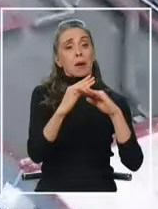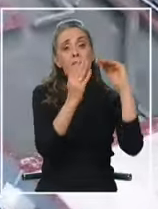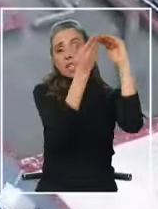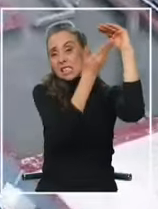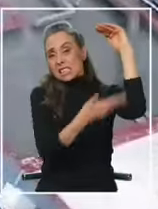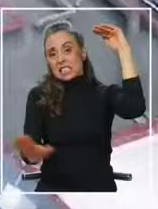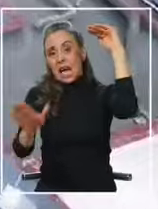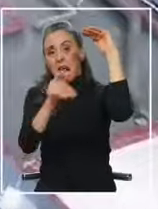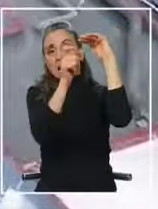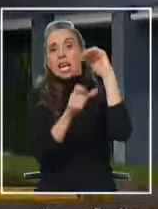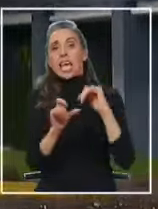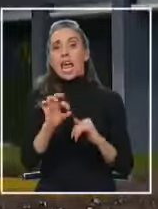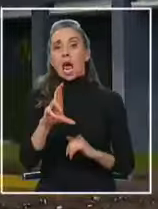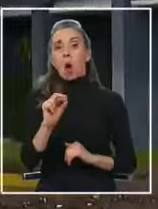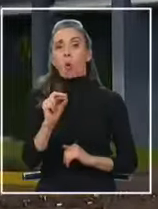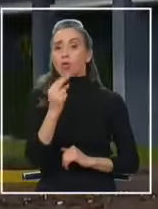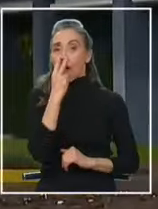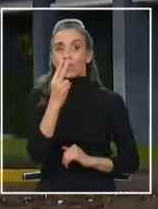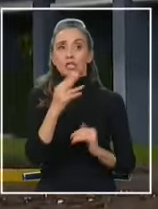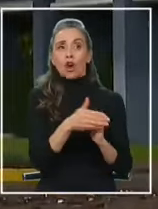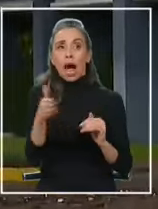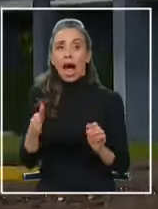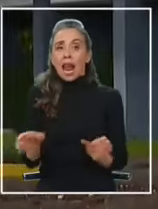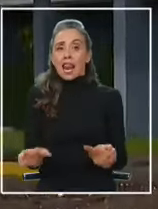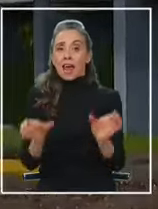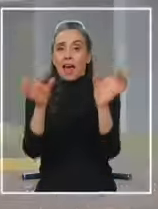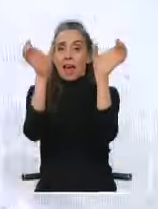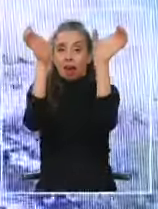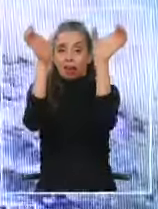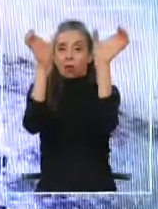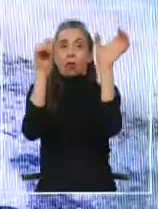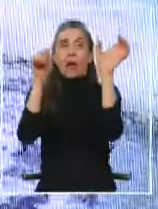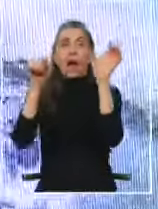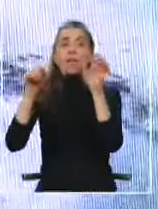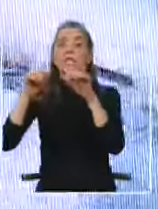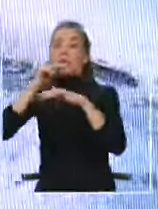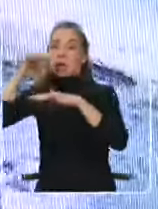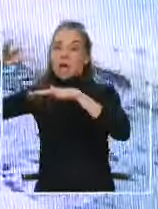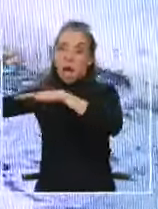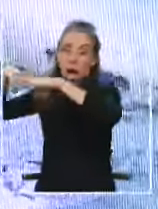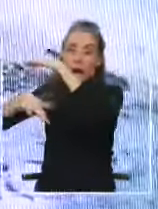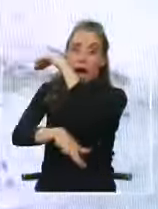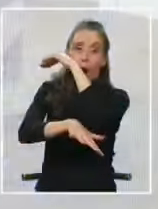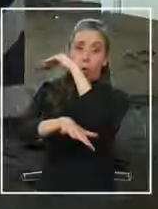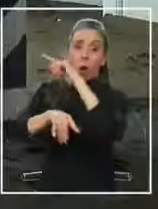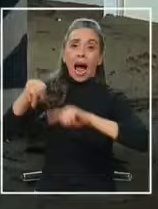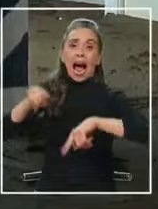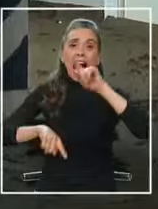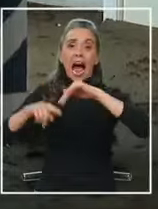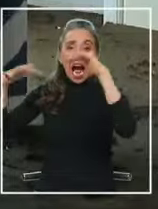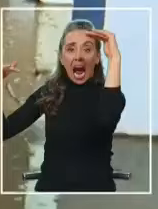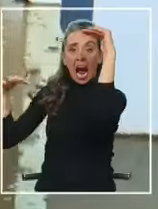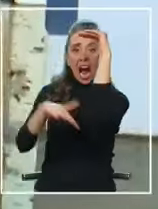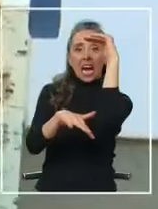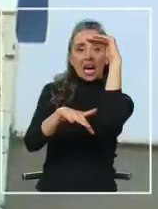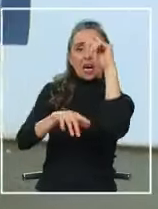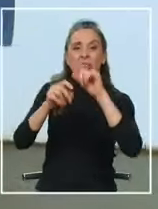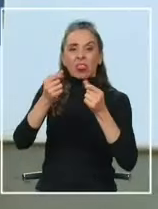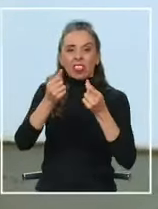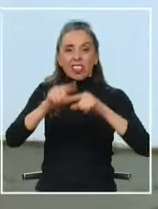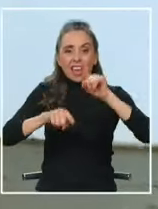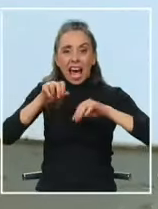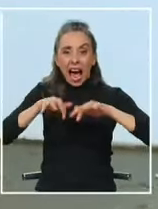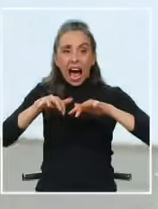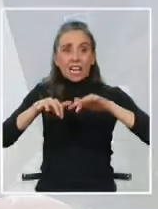el edificio Eurovisión, que es el que recibe, cierto, esta descarga de agua y de arena y que ve afectados sus